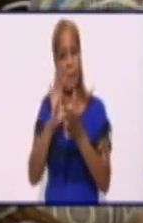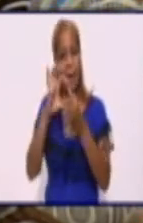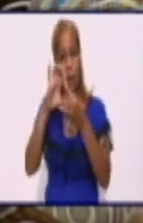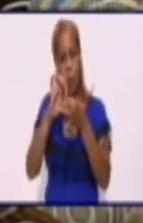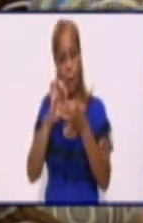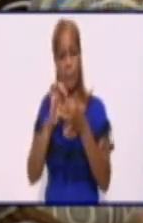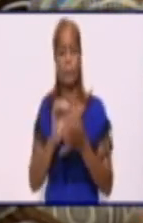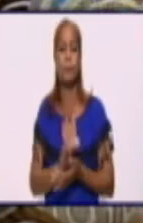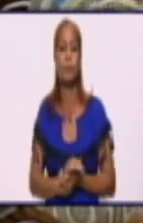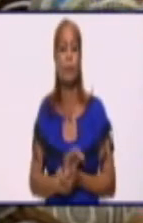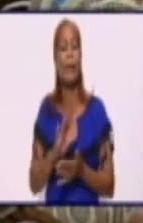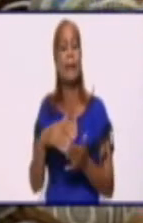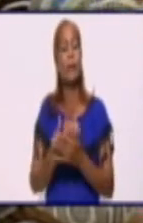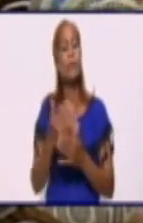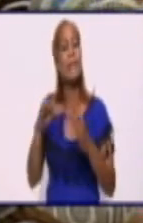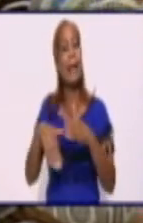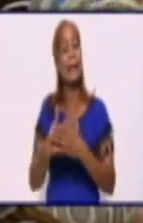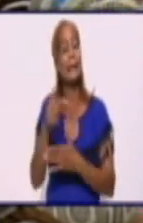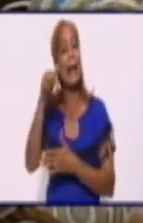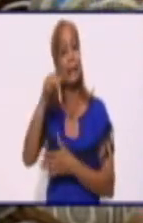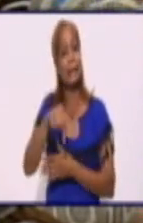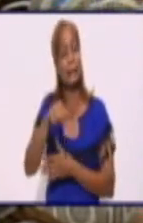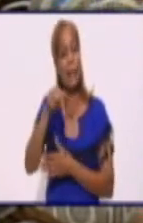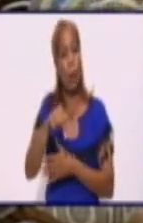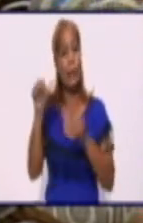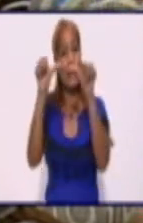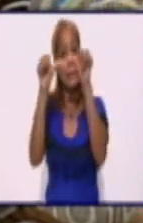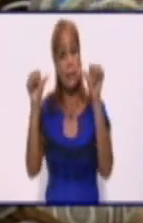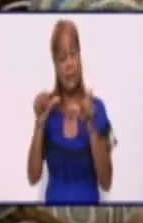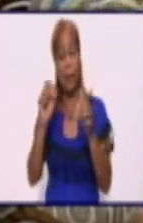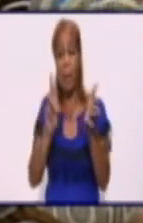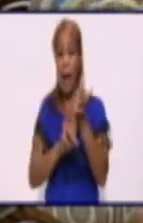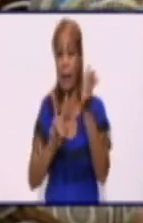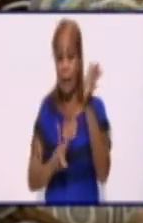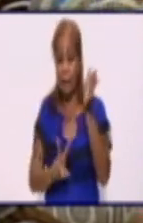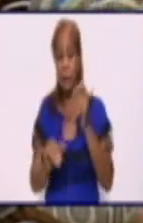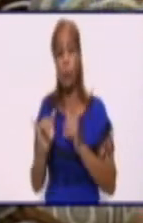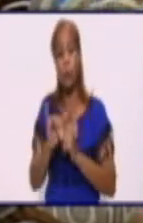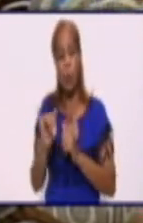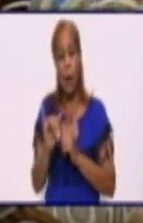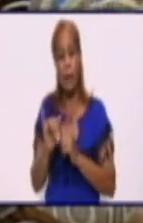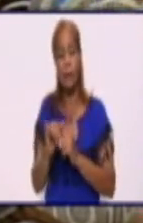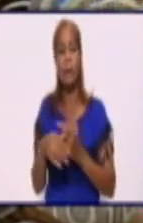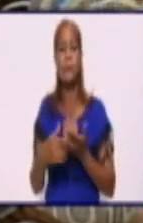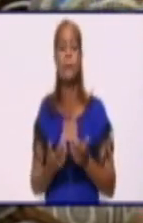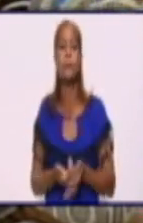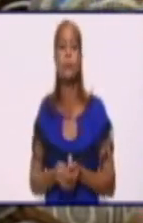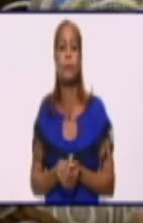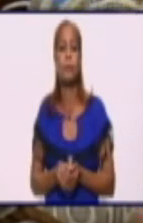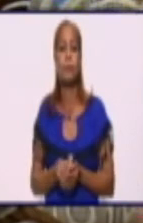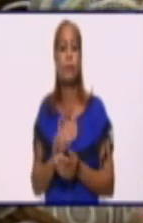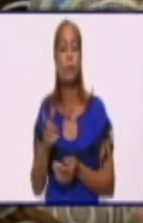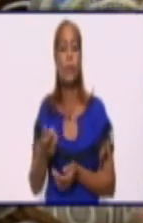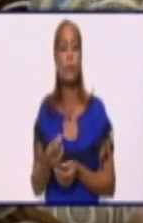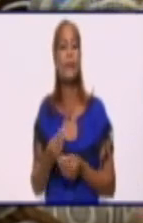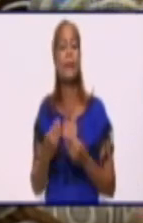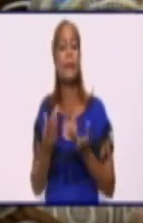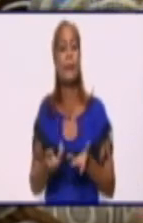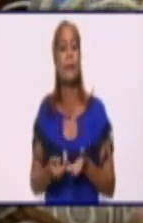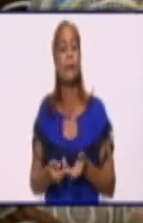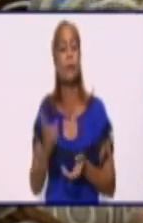Bueno, en el día de hoy, el sistema amanece con una generación, una disponibilidad de 2